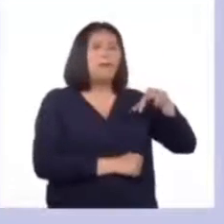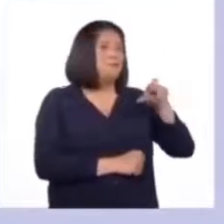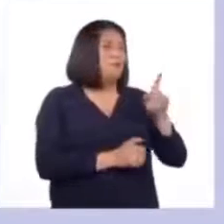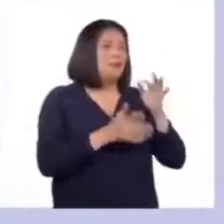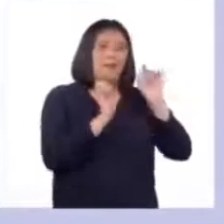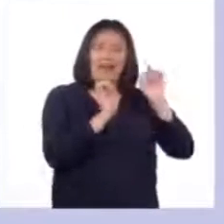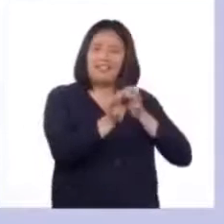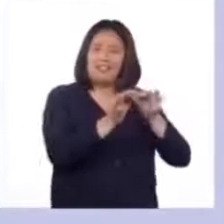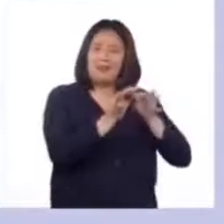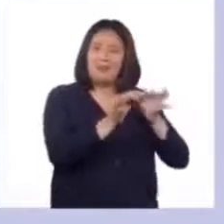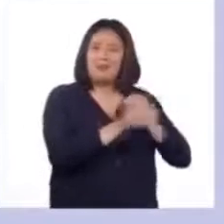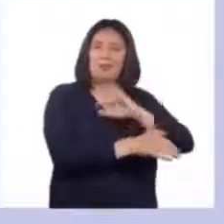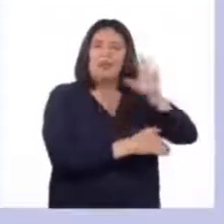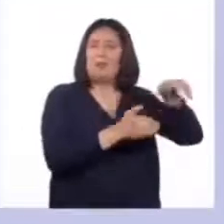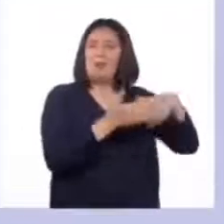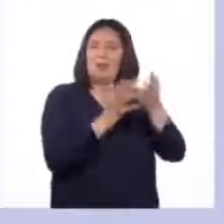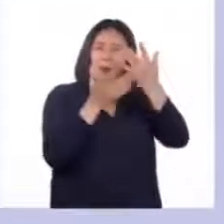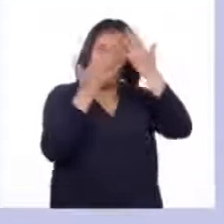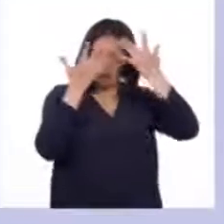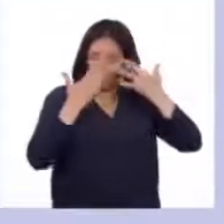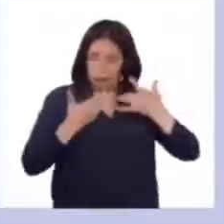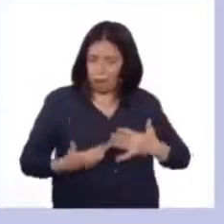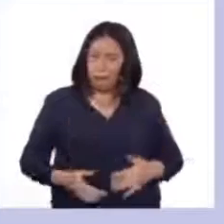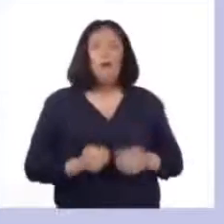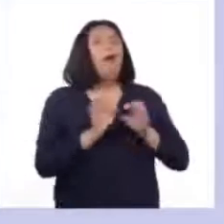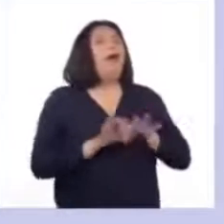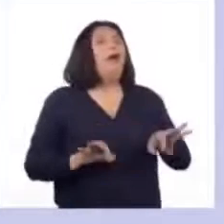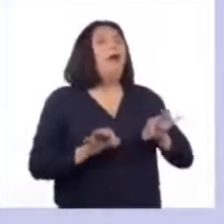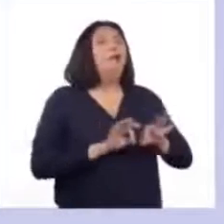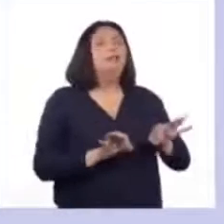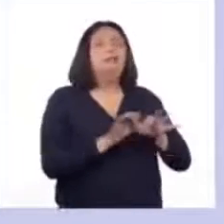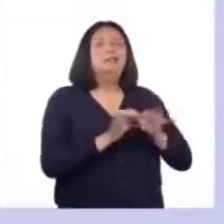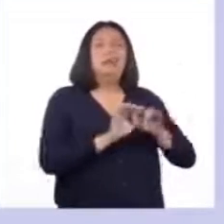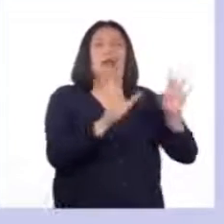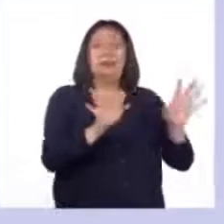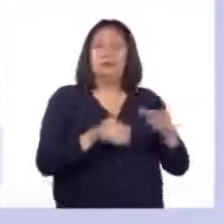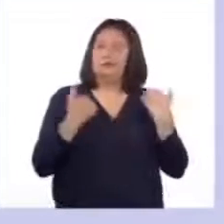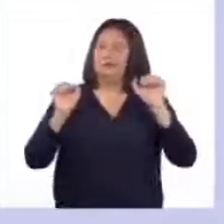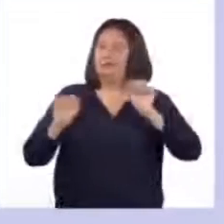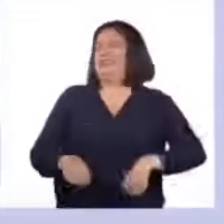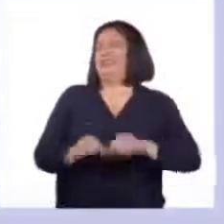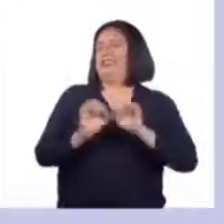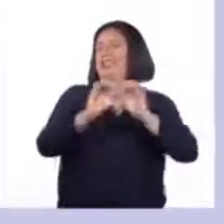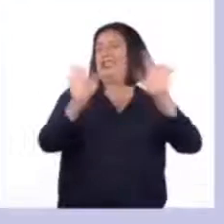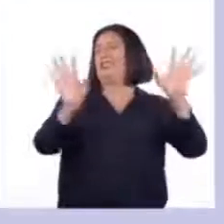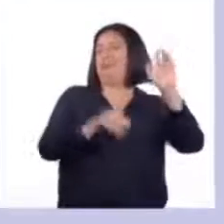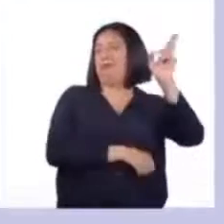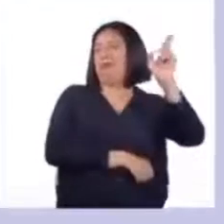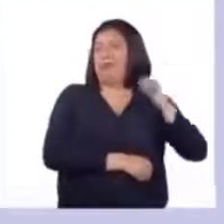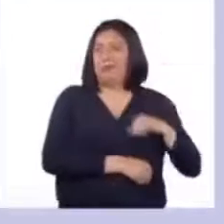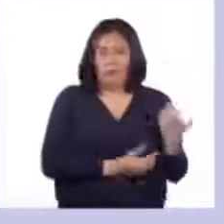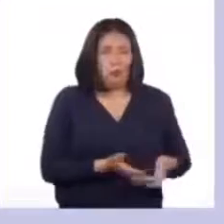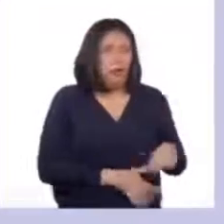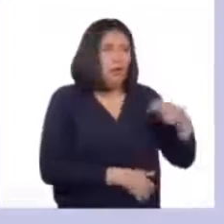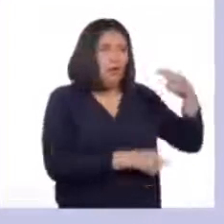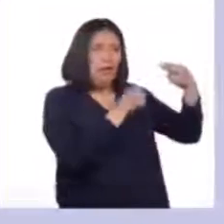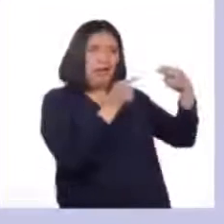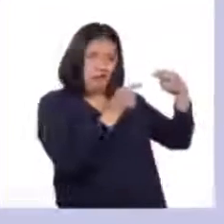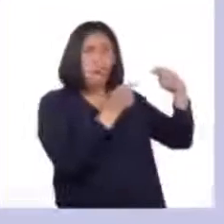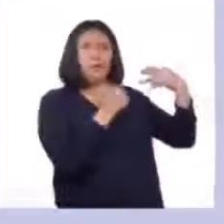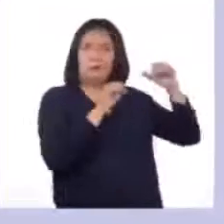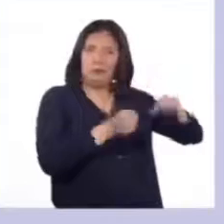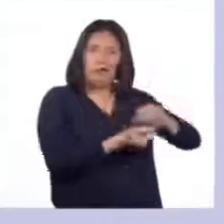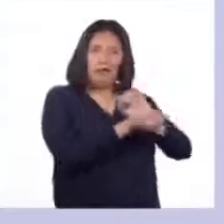Has explicado todo el proceso con mucha claridad. Me ha quedado clarísimo, profesor. Las hormonas cambian nuestro